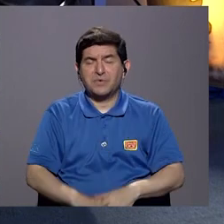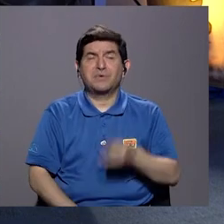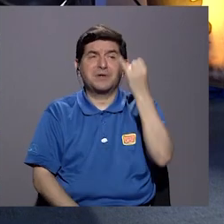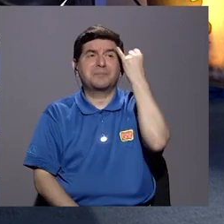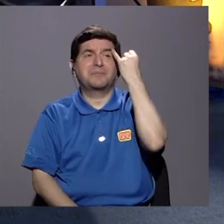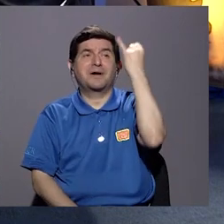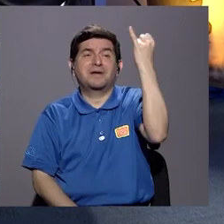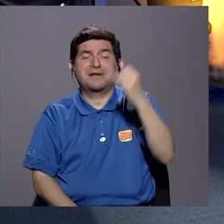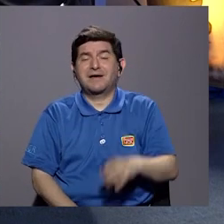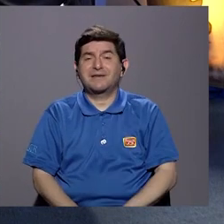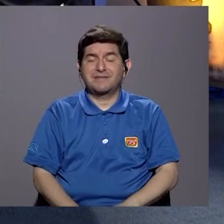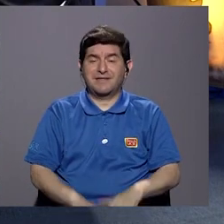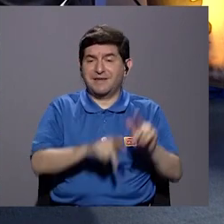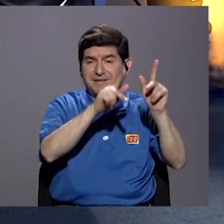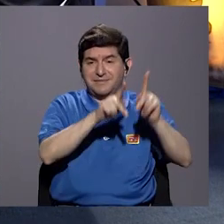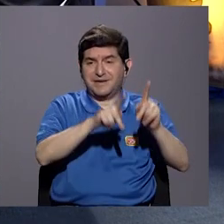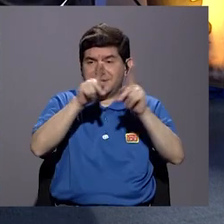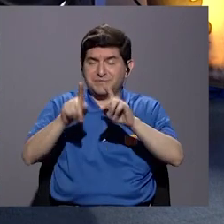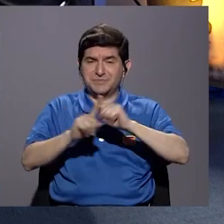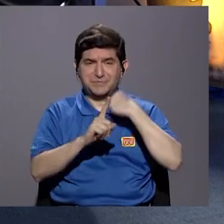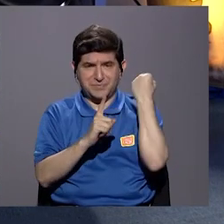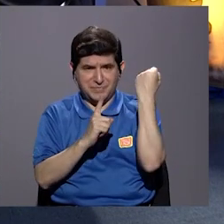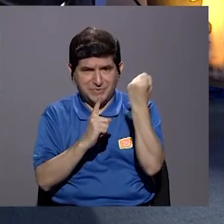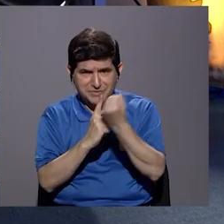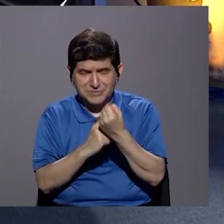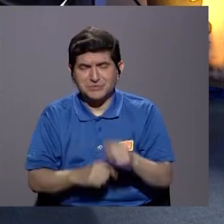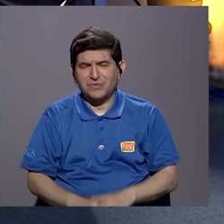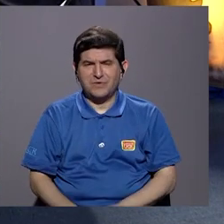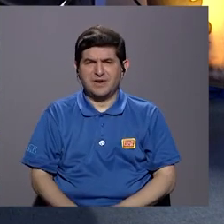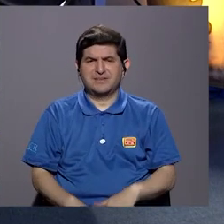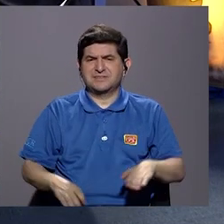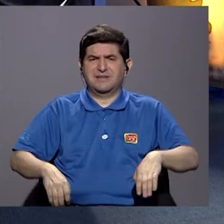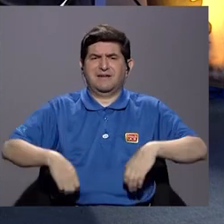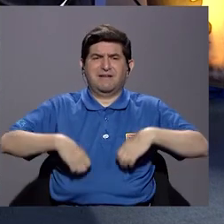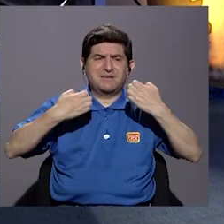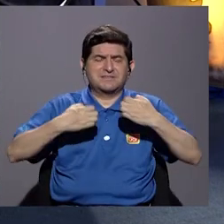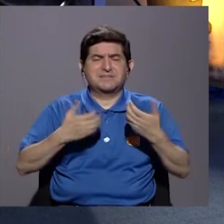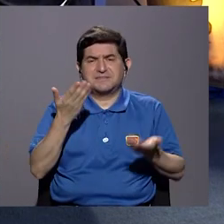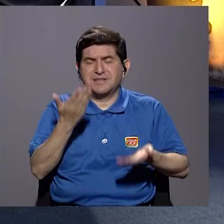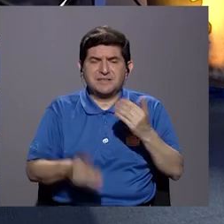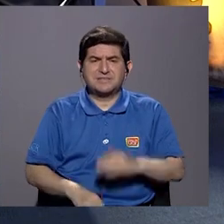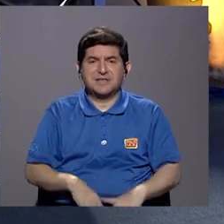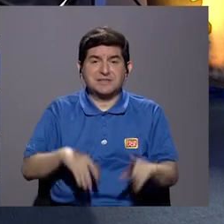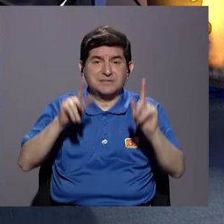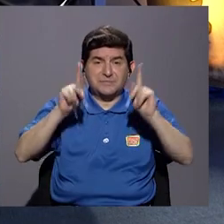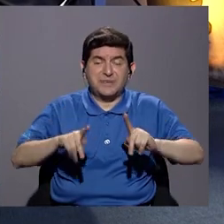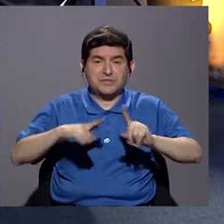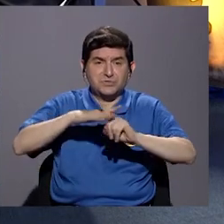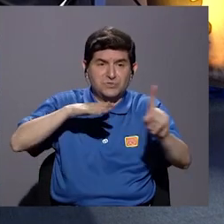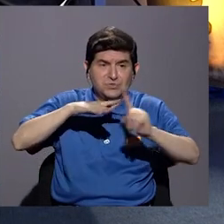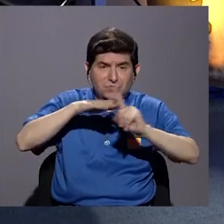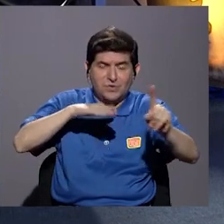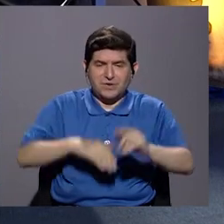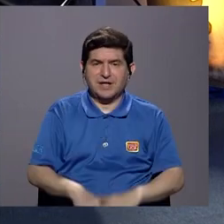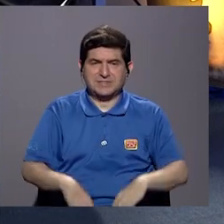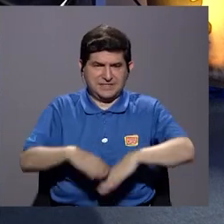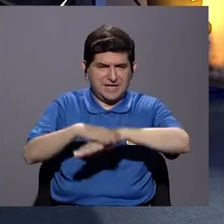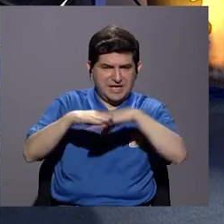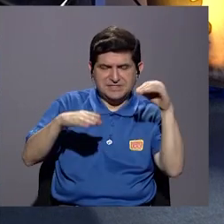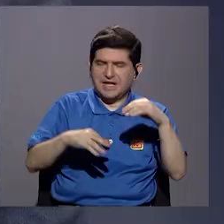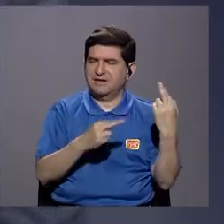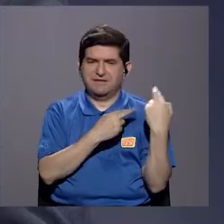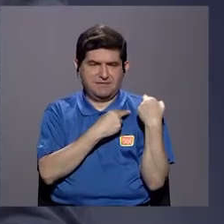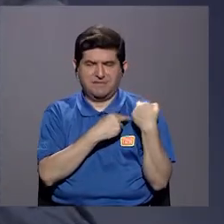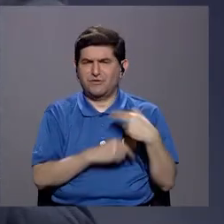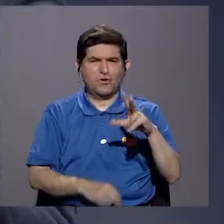la idea que se instaló en el colectivo, en el imaginario colectivo, de que hay una fuga de personas privadas de libertad porque se saquen irresponsablemente,